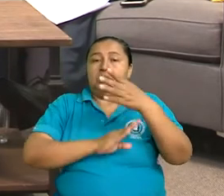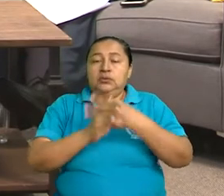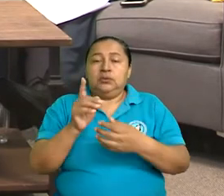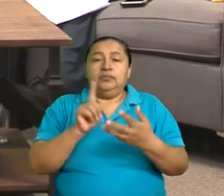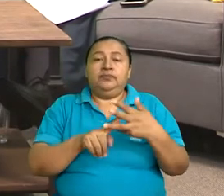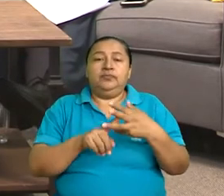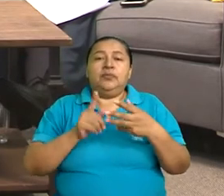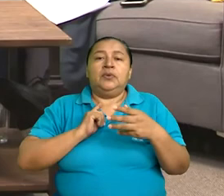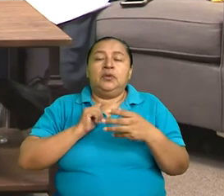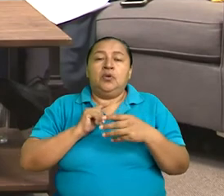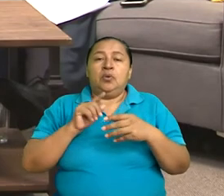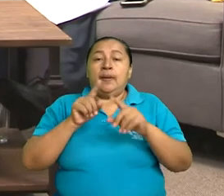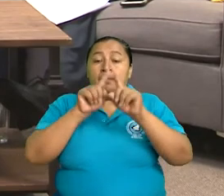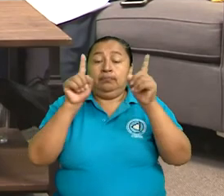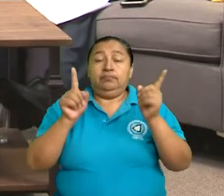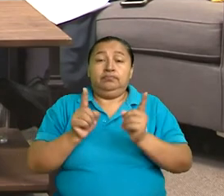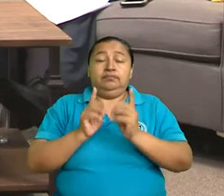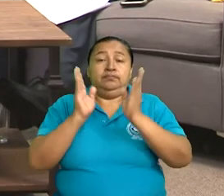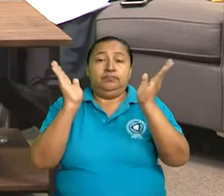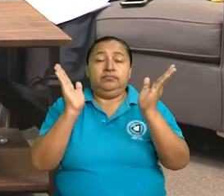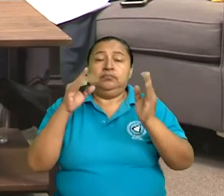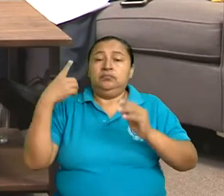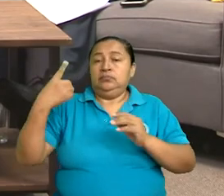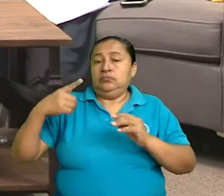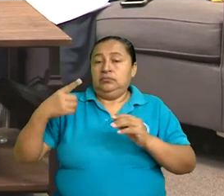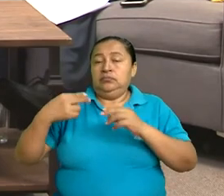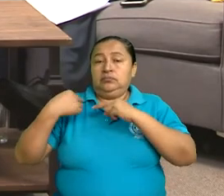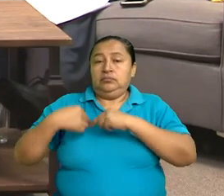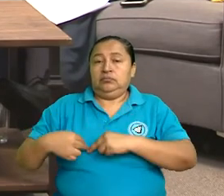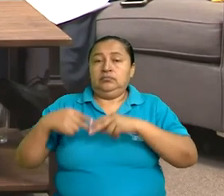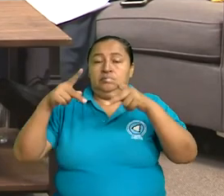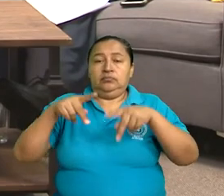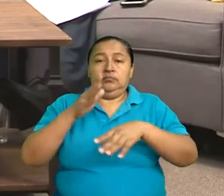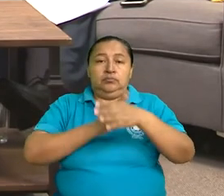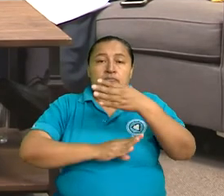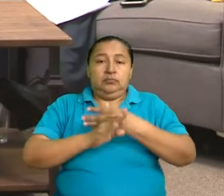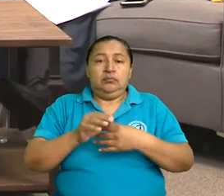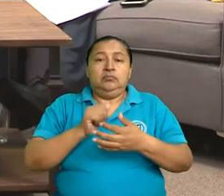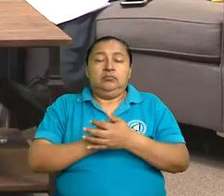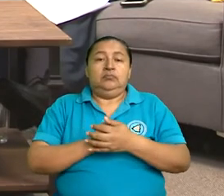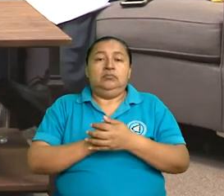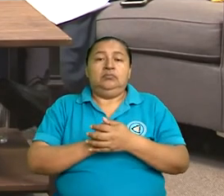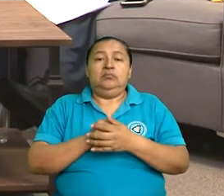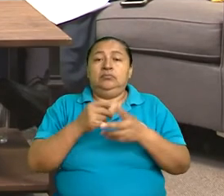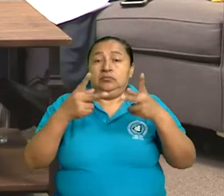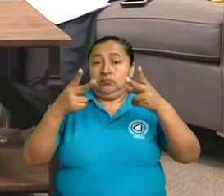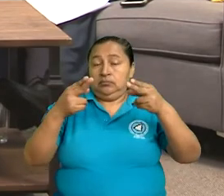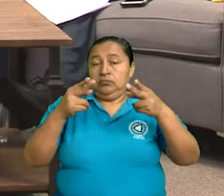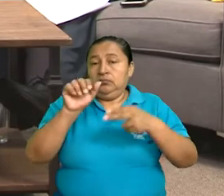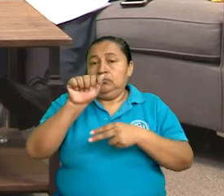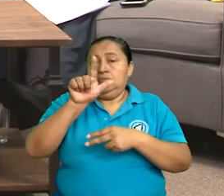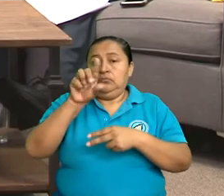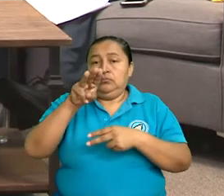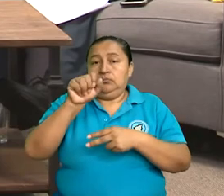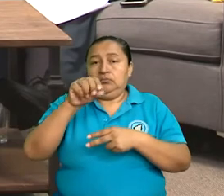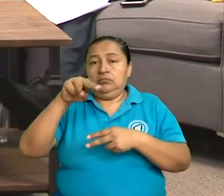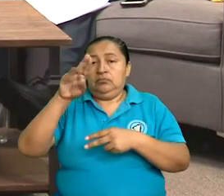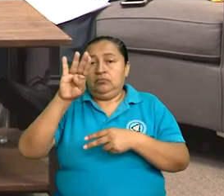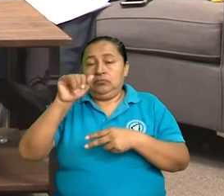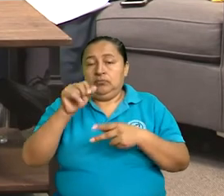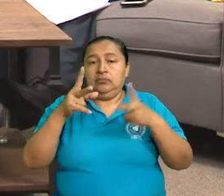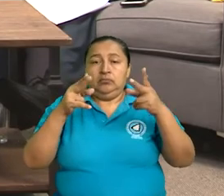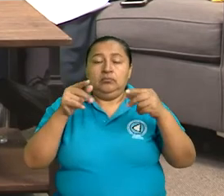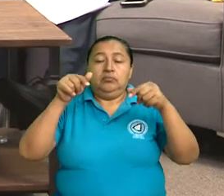tenemos una procuradora de derechos de las personas con discapacidad, Almanubia Baltodano, es decir,